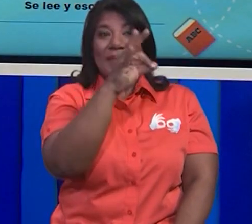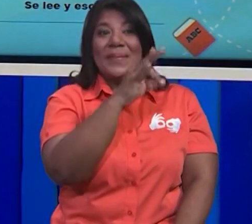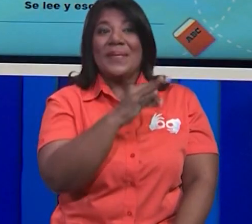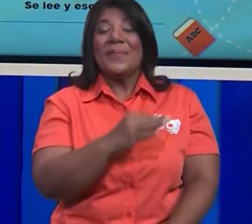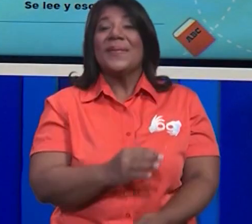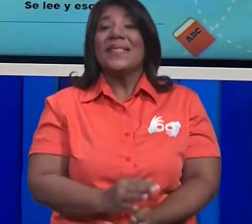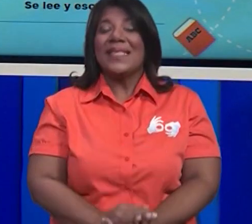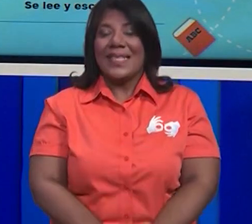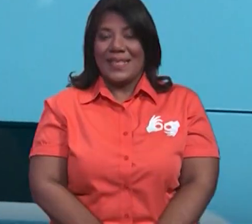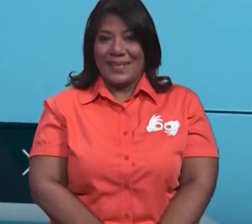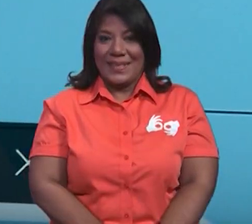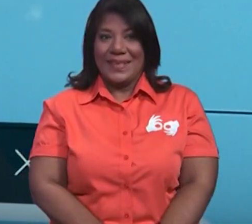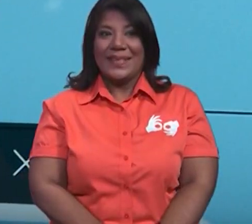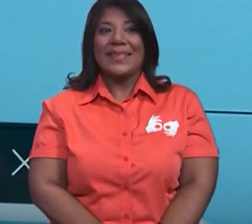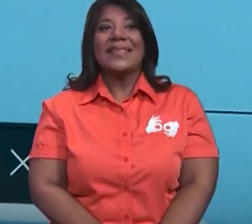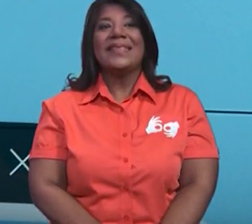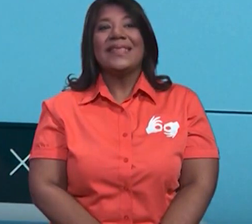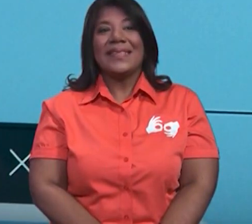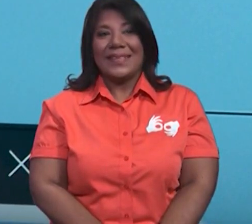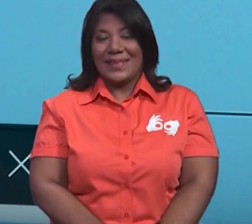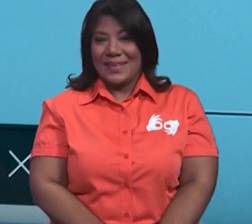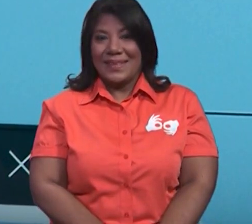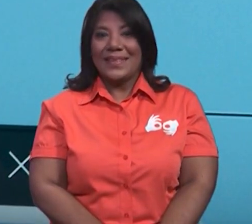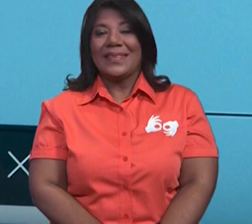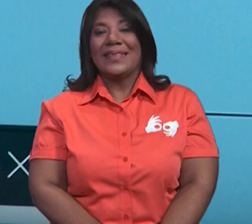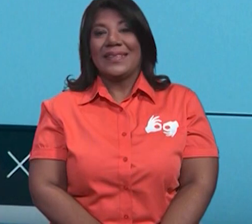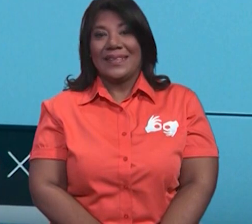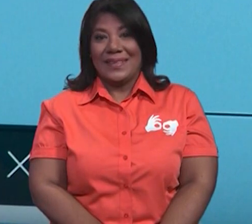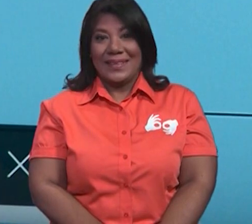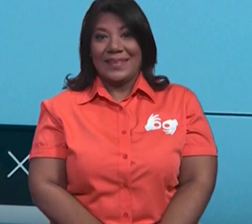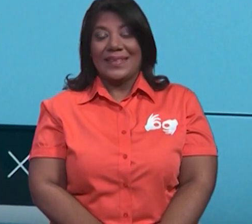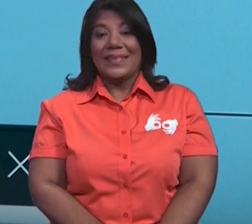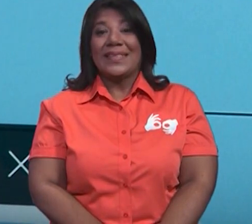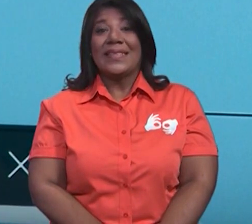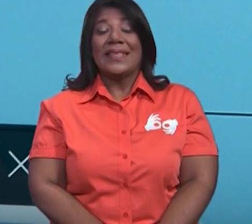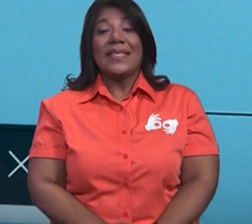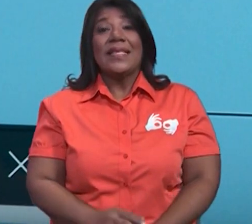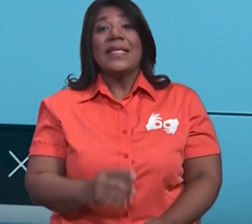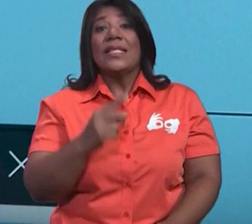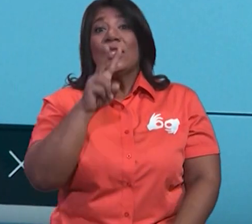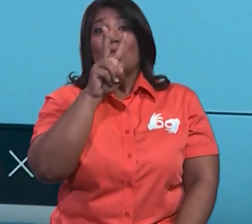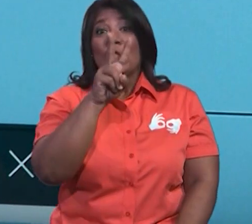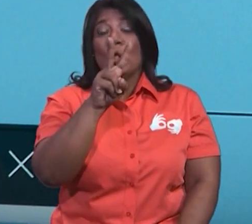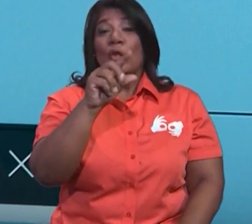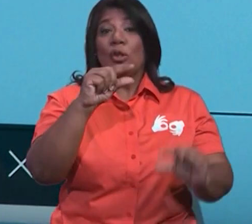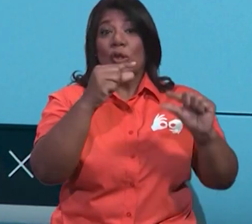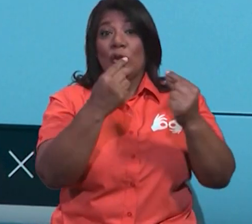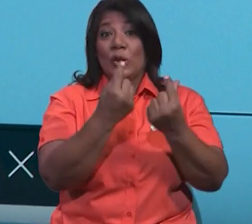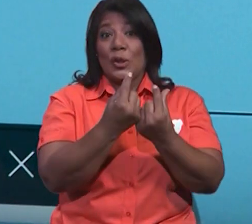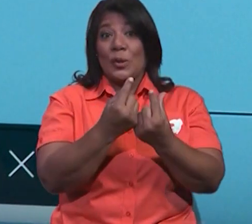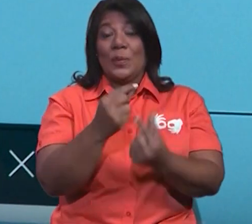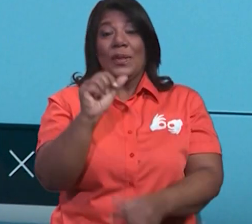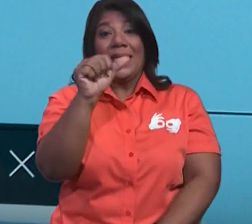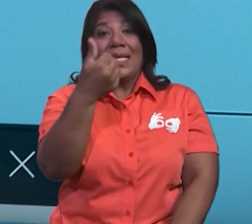cuántas? De 10 mariposas. Y como tenemos dos grupos de 10 mariposas, hay